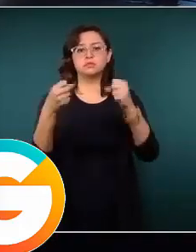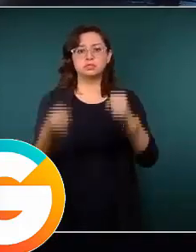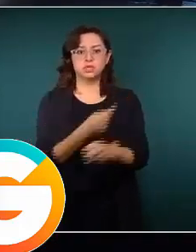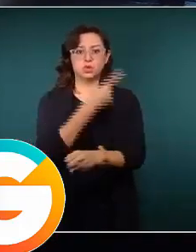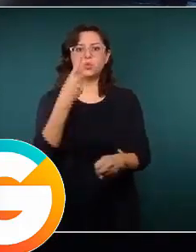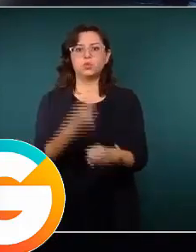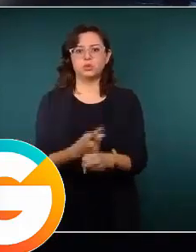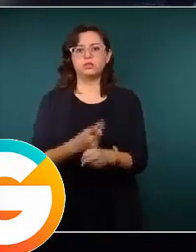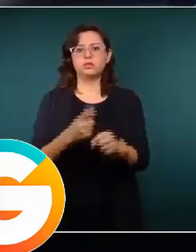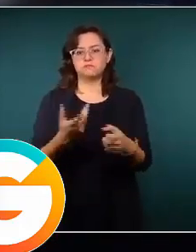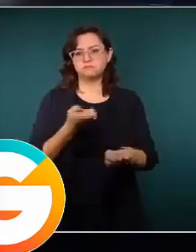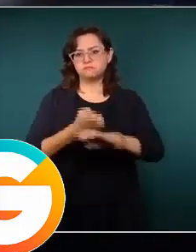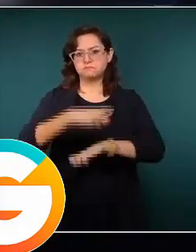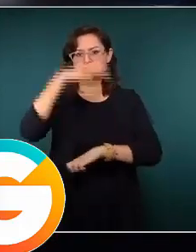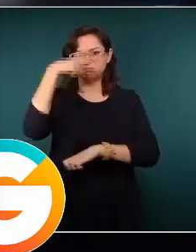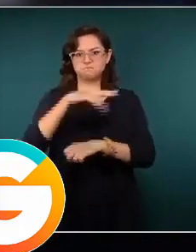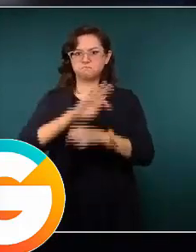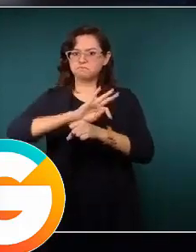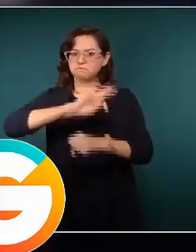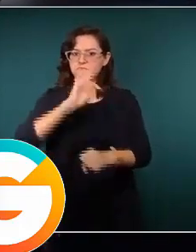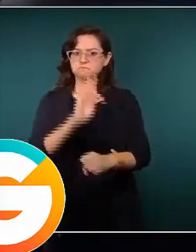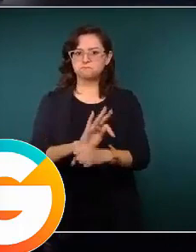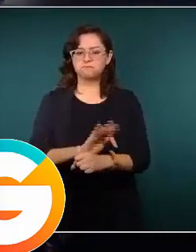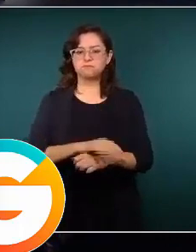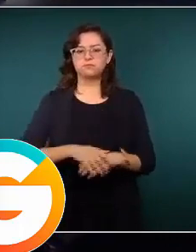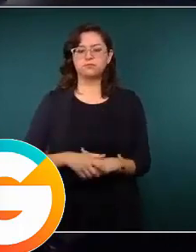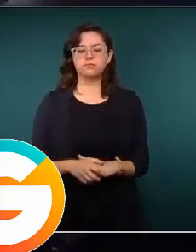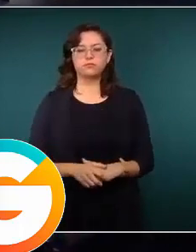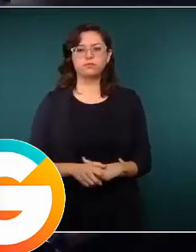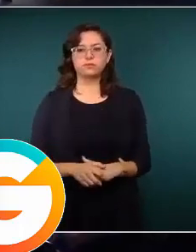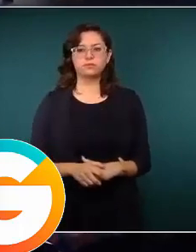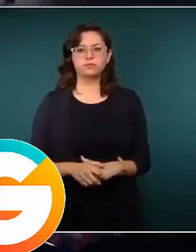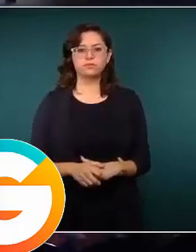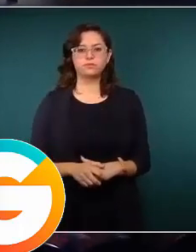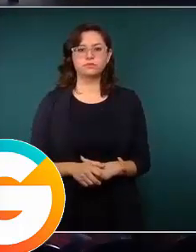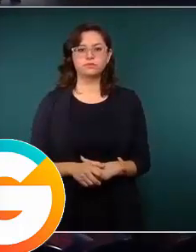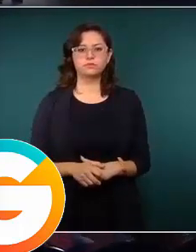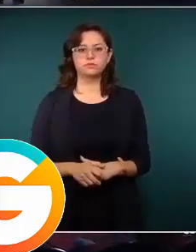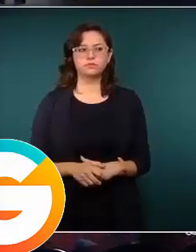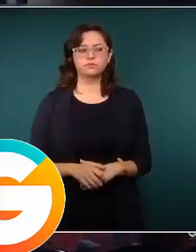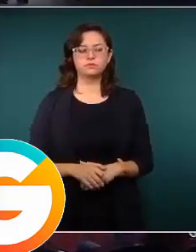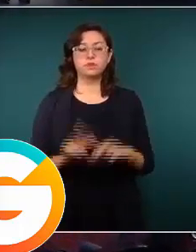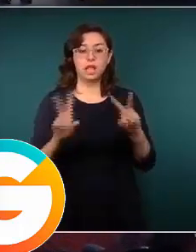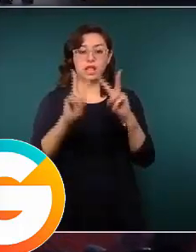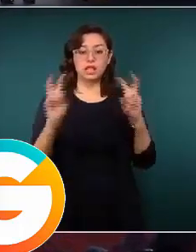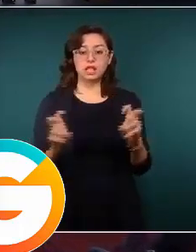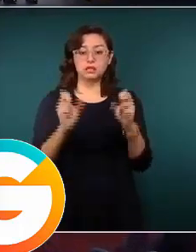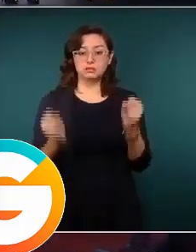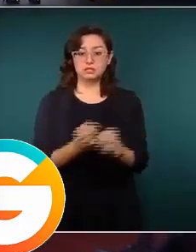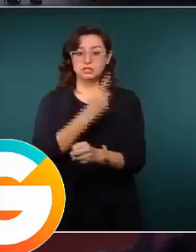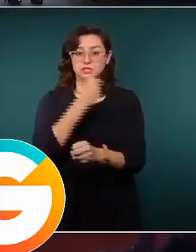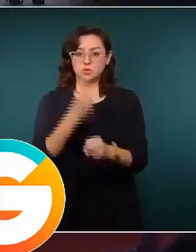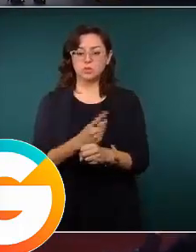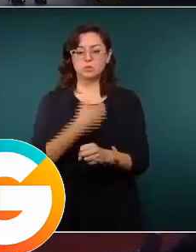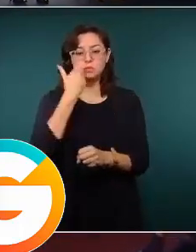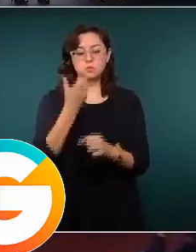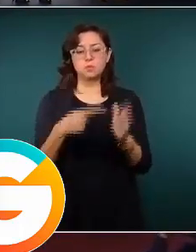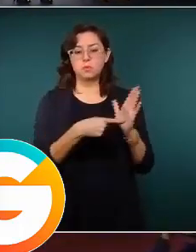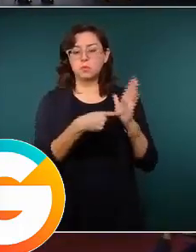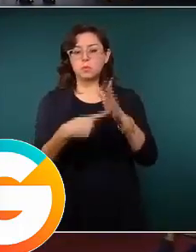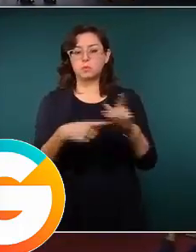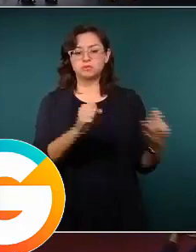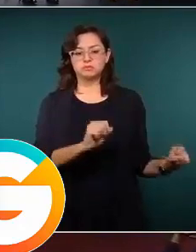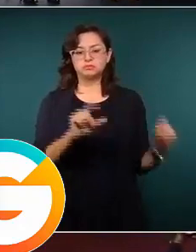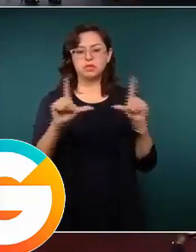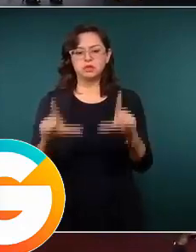seguridad en nuestro Estado. Empezaría con el tema de seguridad. Tenemos una presentación por acá, donde tenemos brevemente